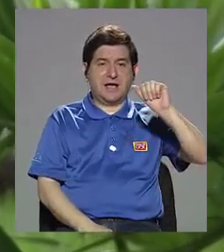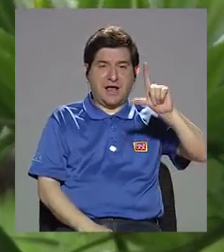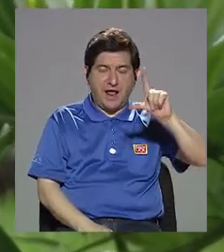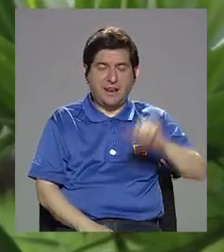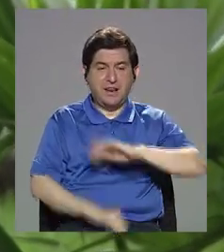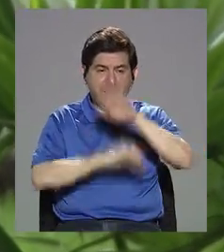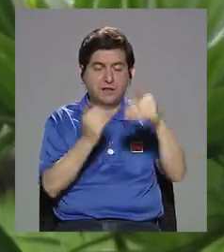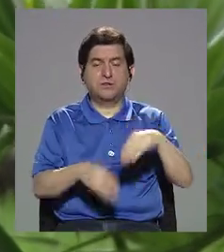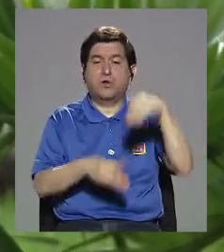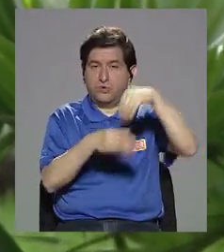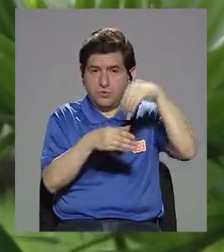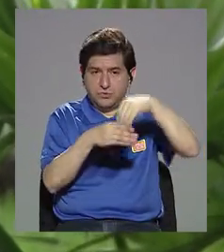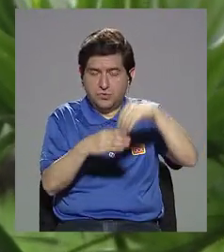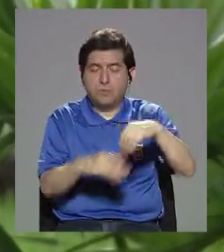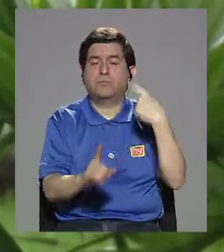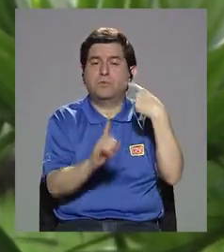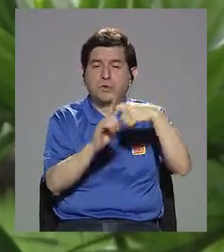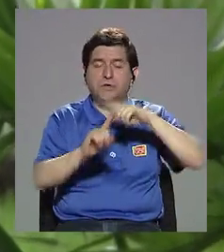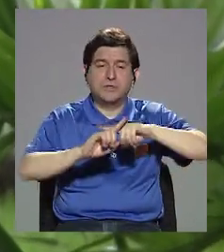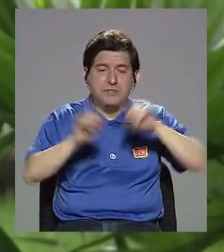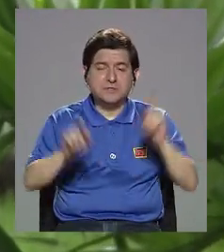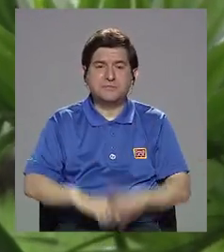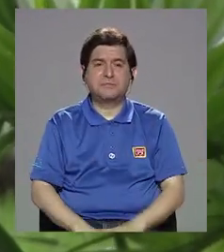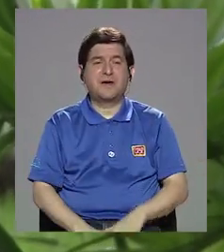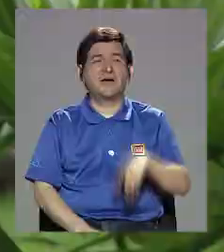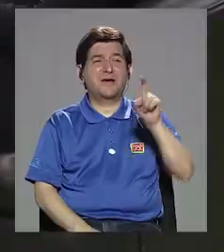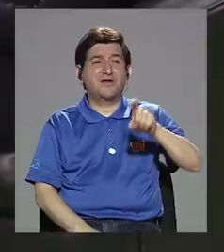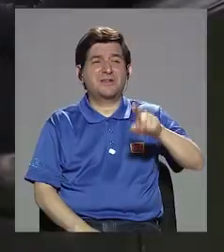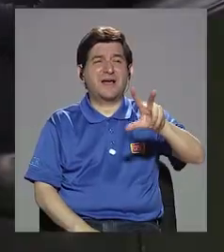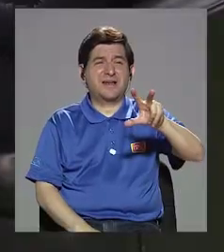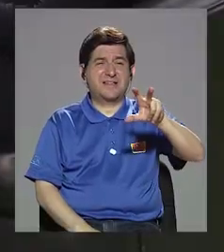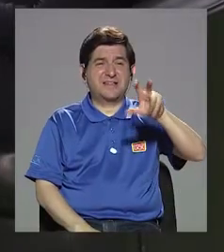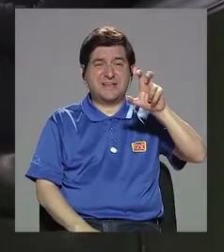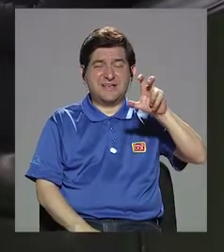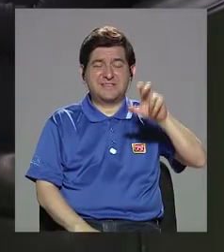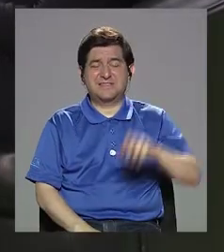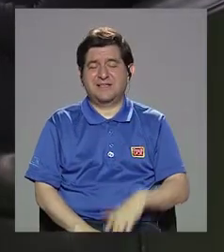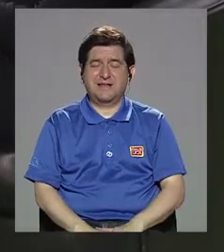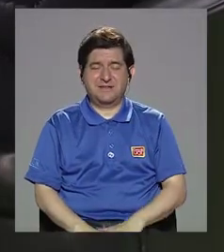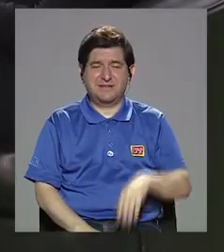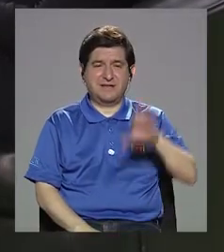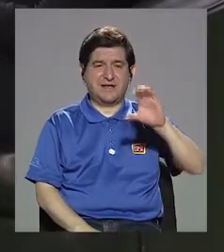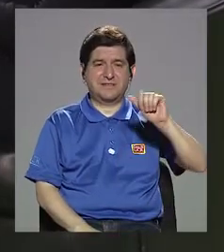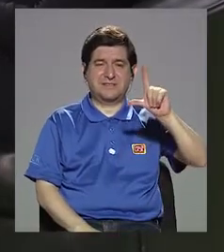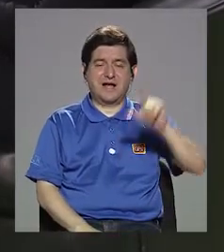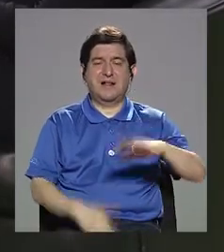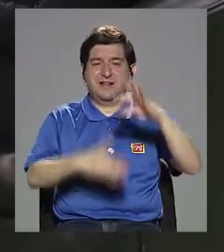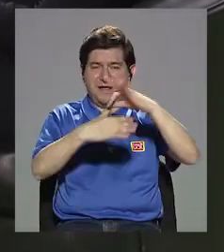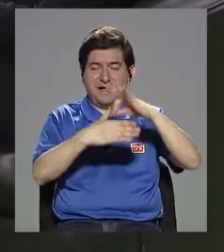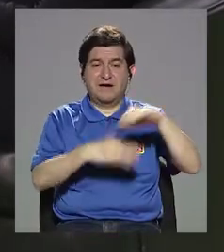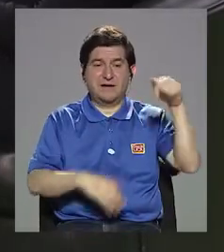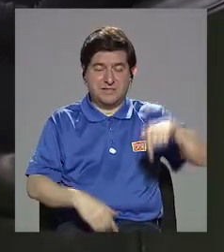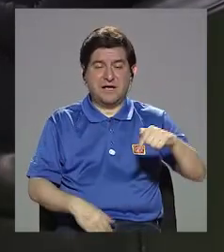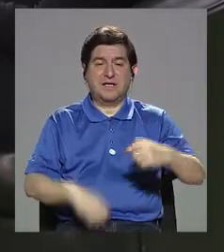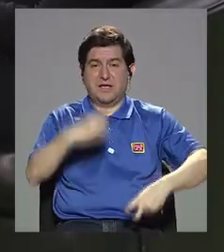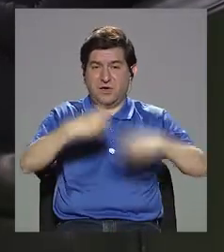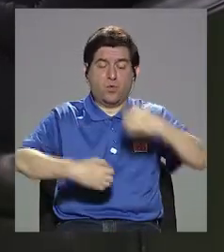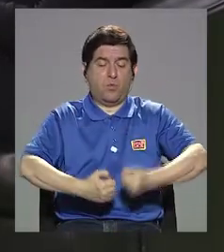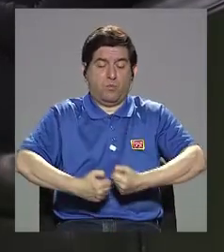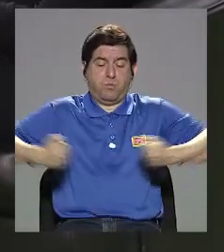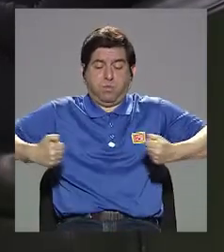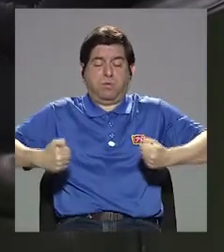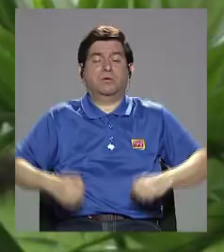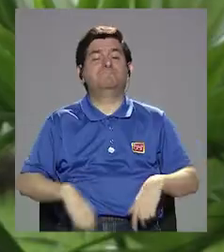tenemos todos estos nutrientes, mientras que se necesitan como 300 calorías de carne y al haber en Costa Rica un problema de